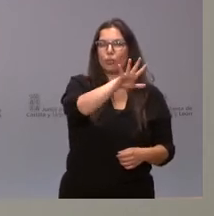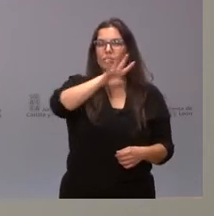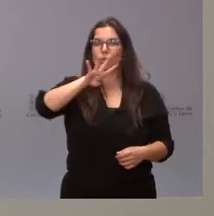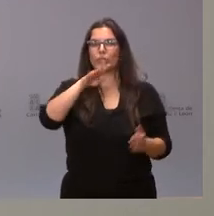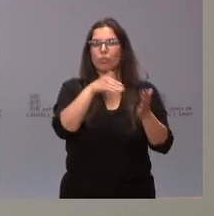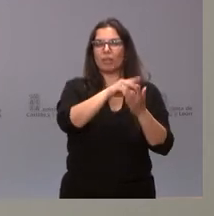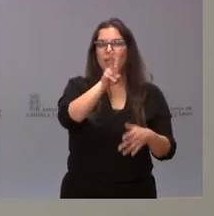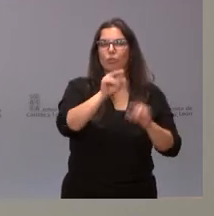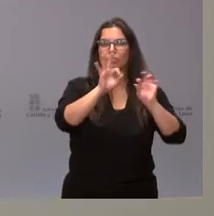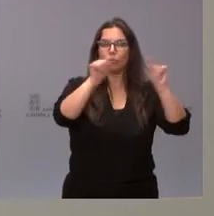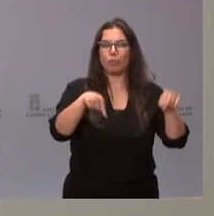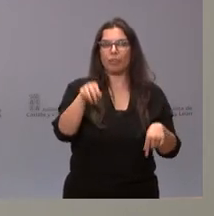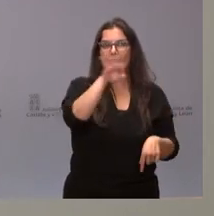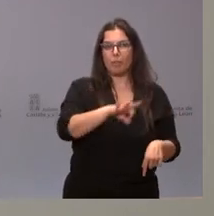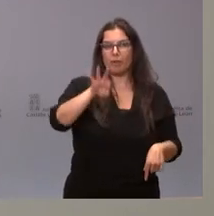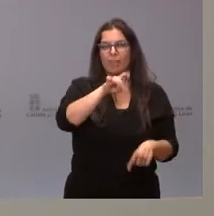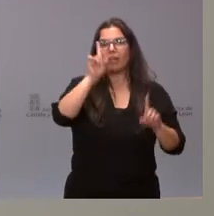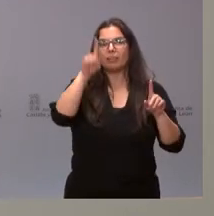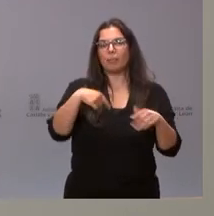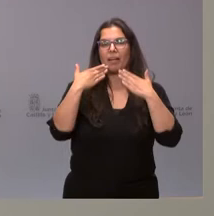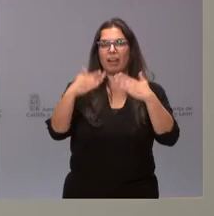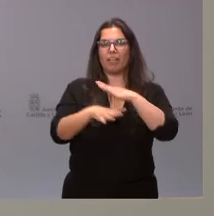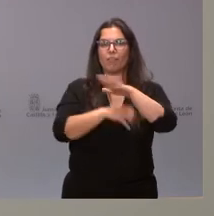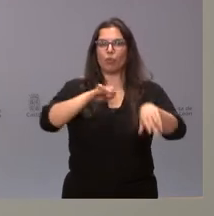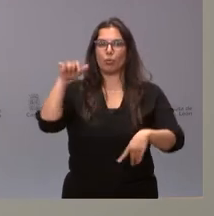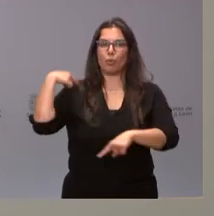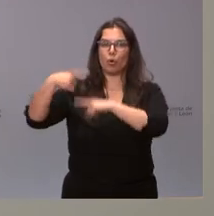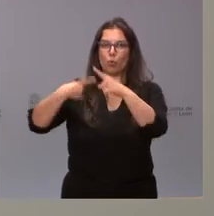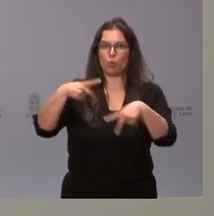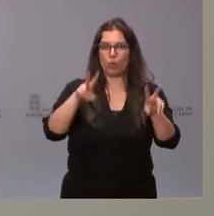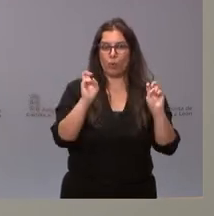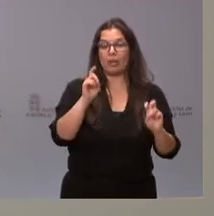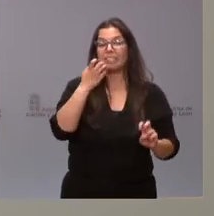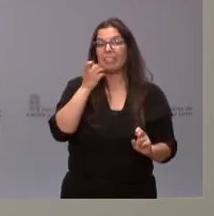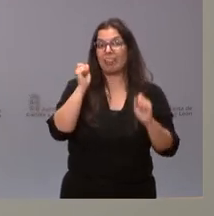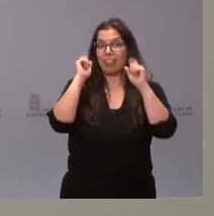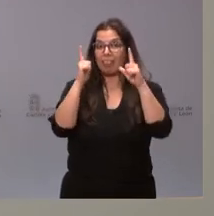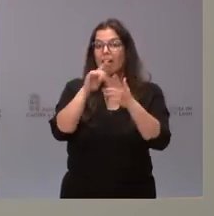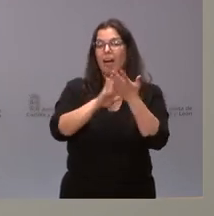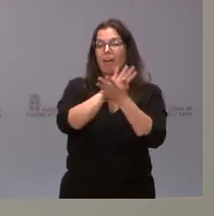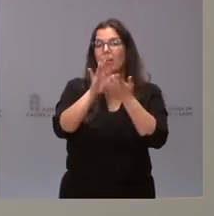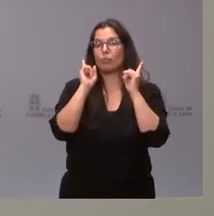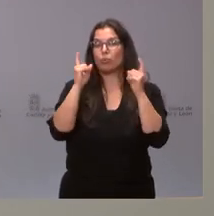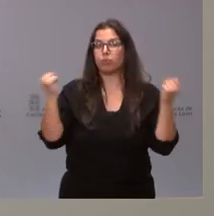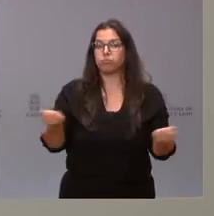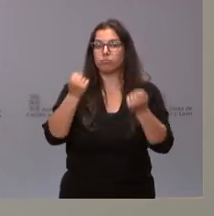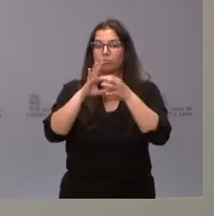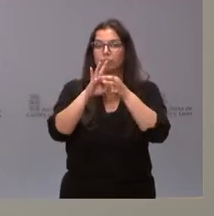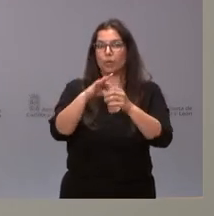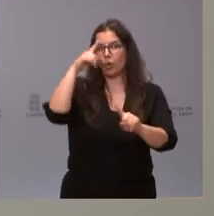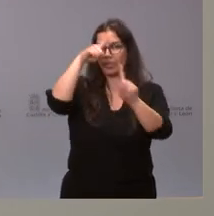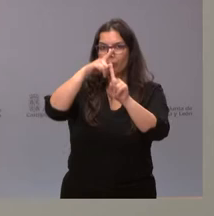Palencia, financiados también, en este caso, con fondos Next Generation. Si se dan ustedes cuenta, estamos hablando solamente de actuaciones que suponen objetivos de ámbito